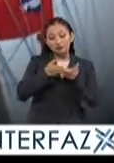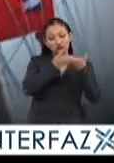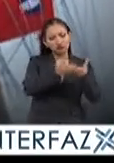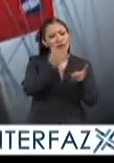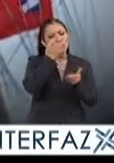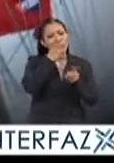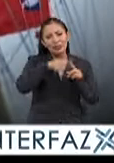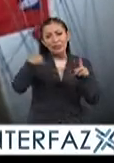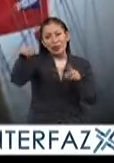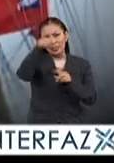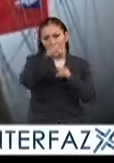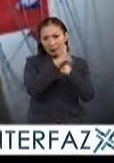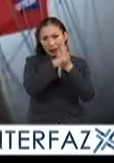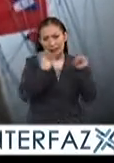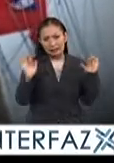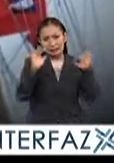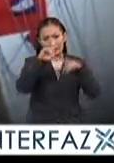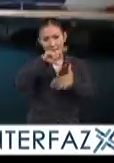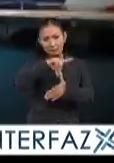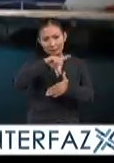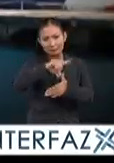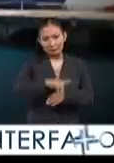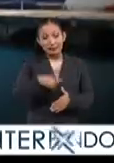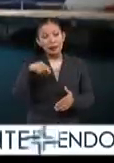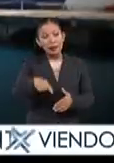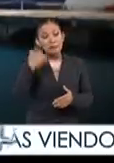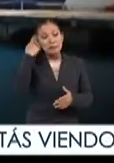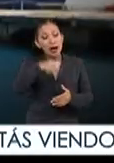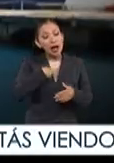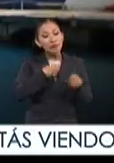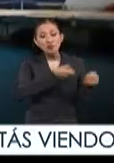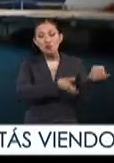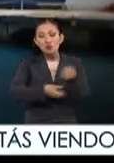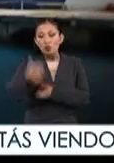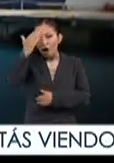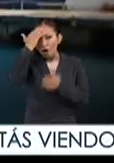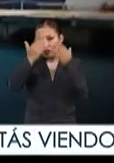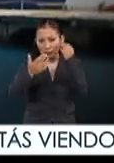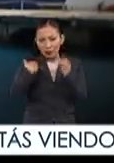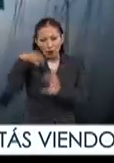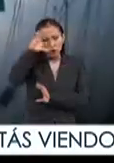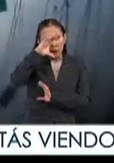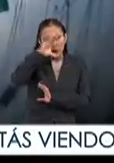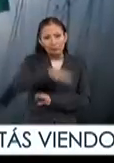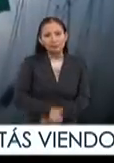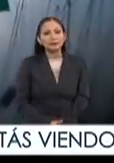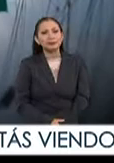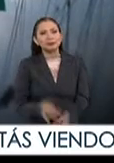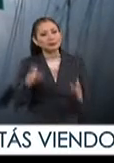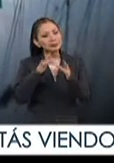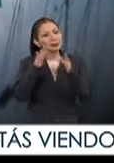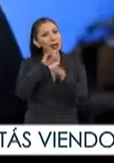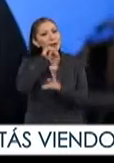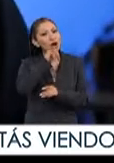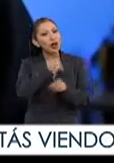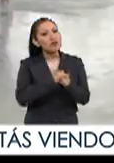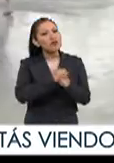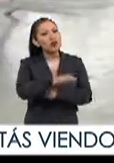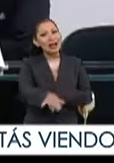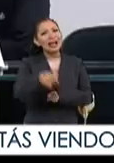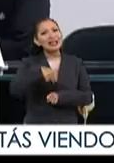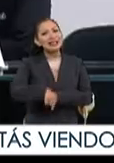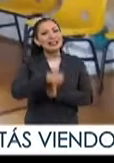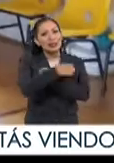escuela de distintos países de América Latina que se unen para compartir conocimientos y cultura. Conéctate con lo mejor de la